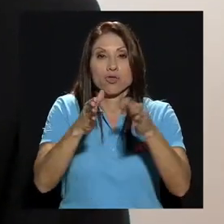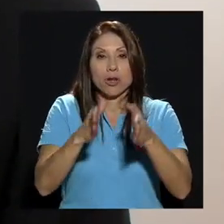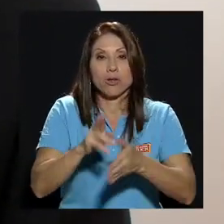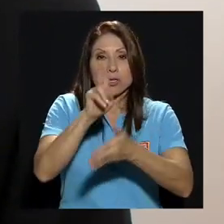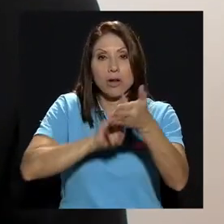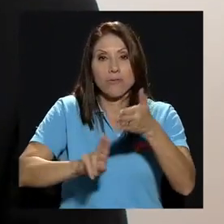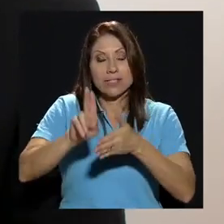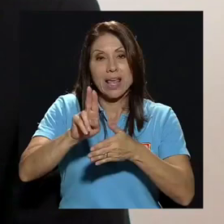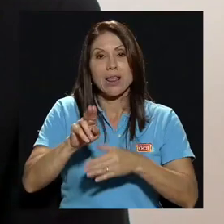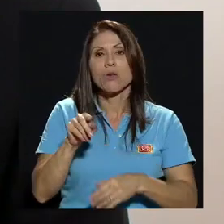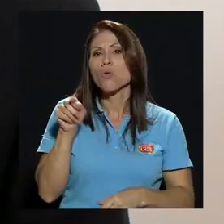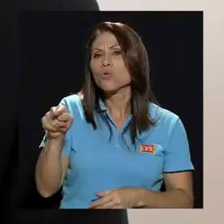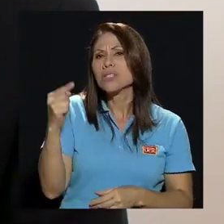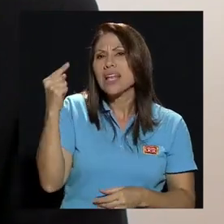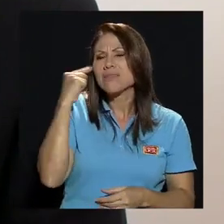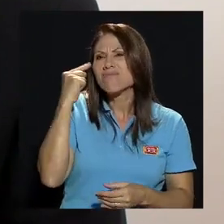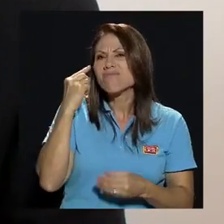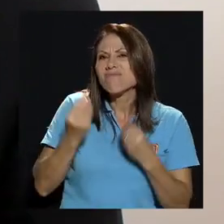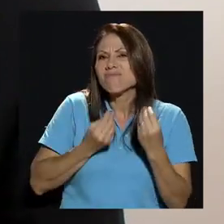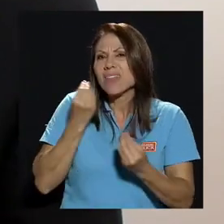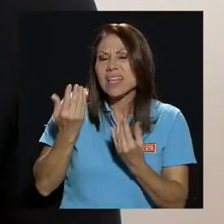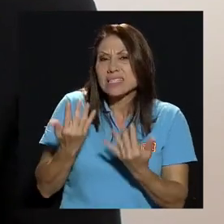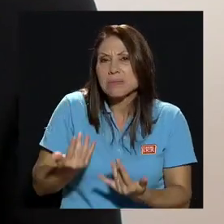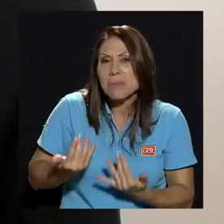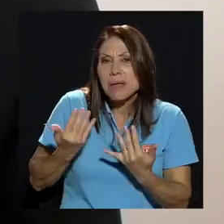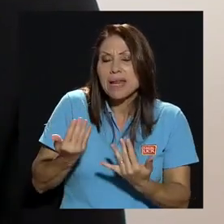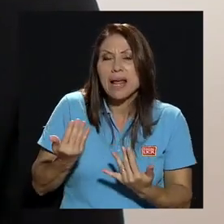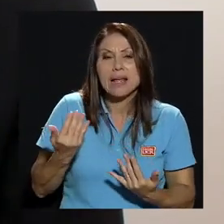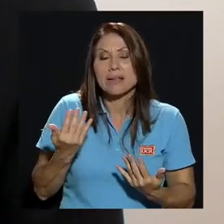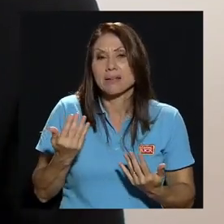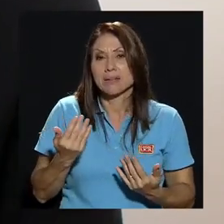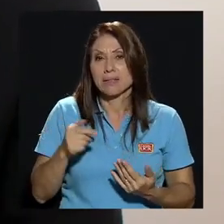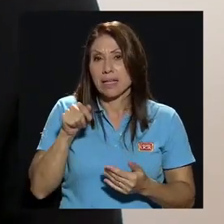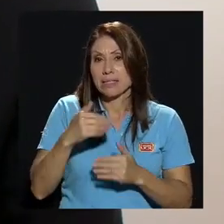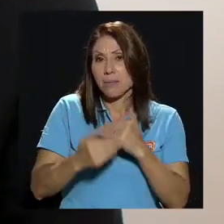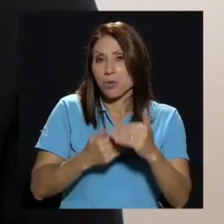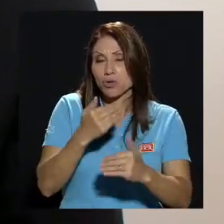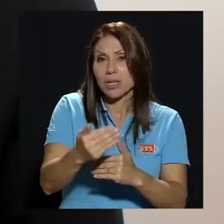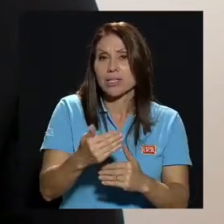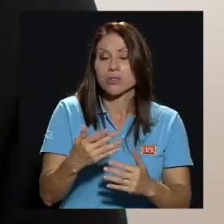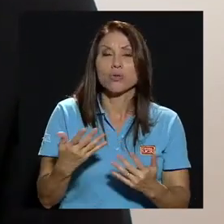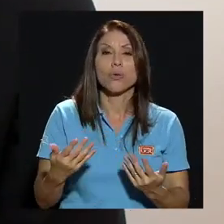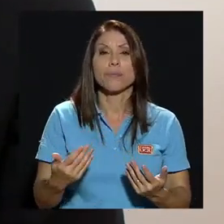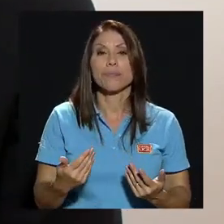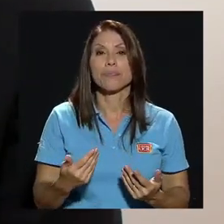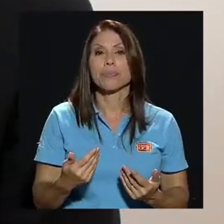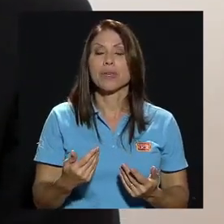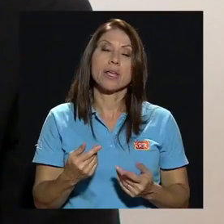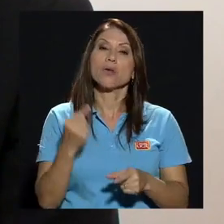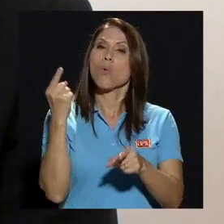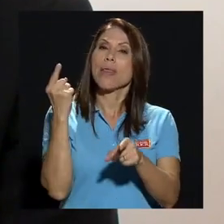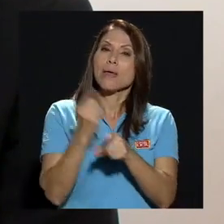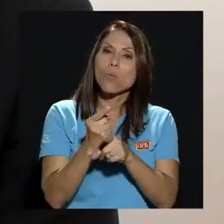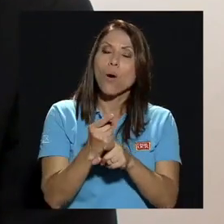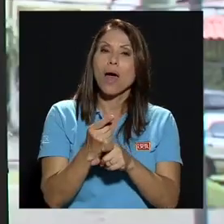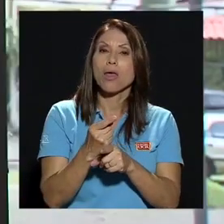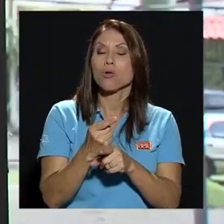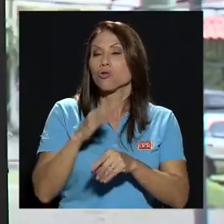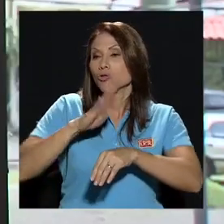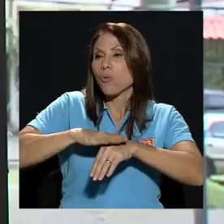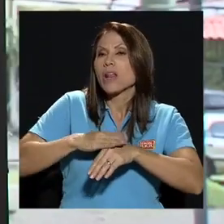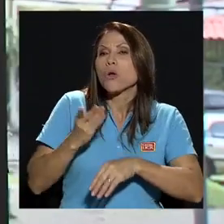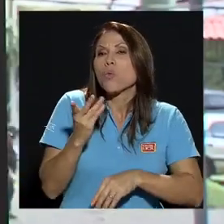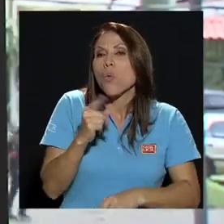convención colectiva y específicamente qué piensa cuál debe ser el punto adecuado en cuanto al porcentaje de anualidad?